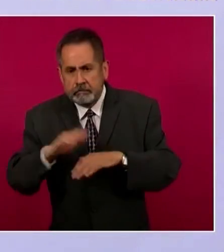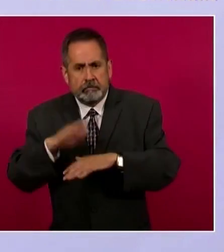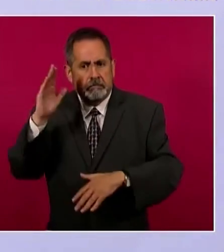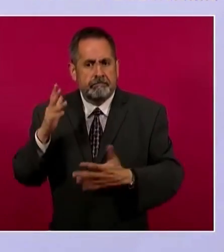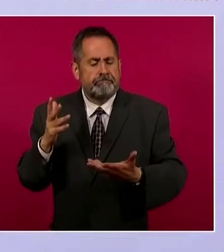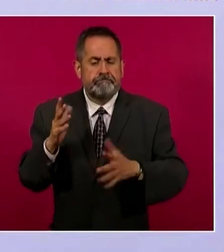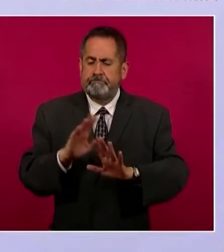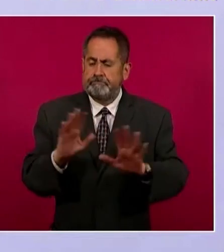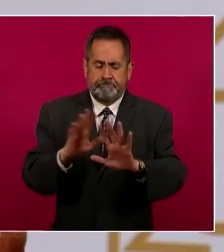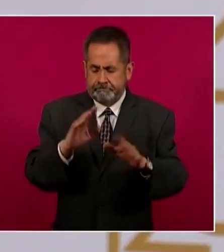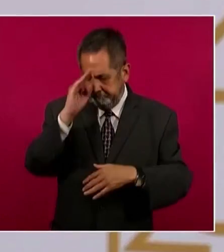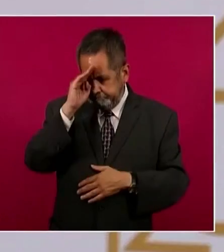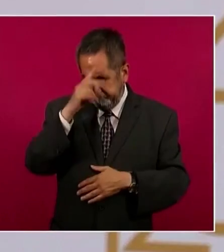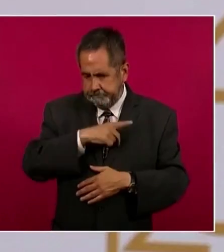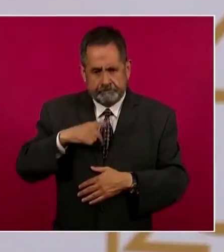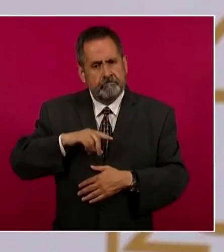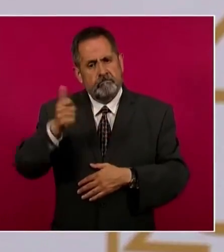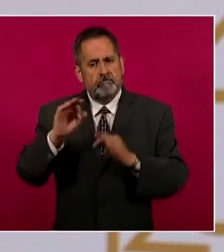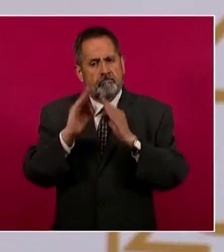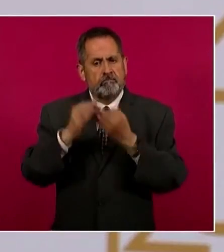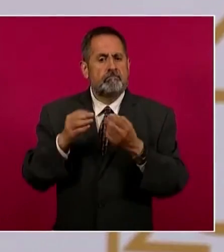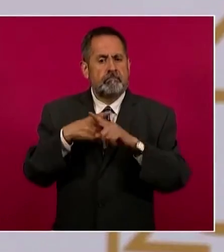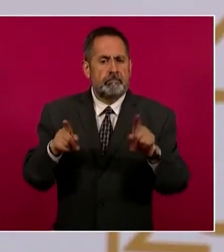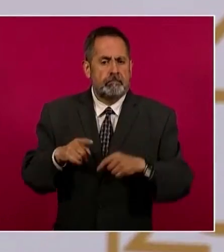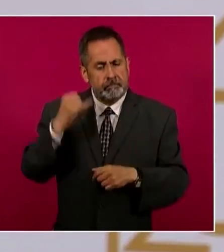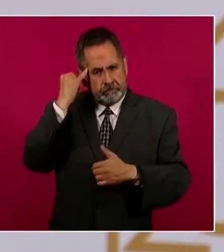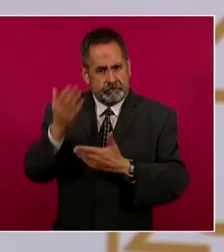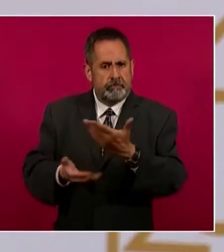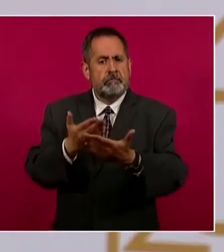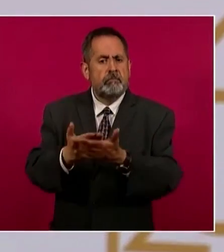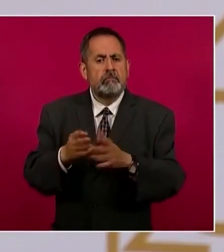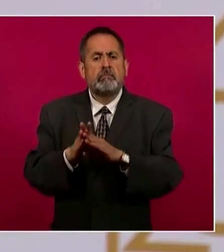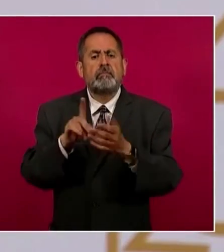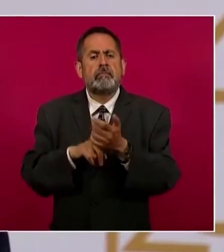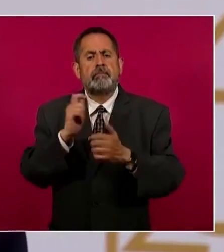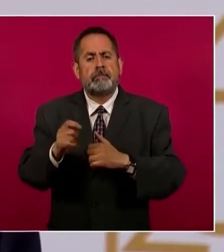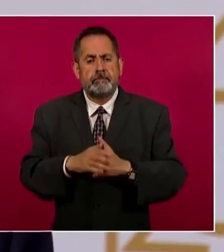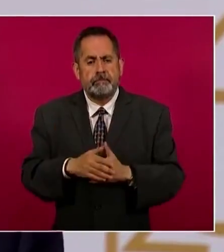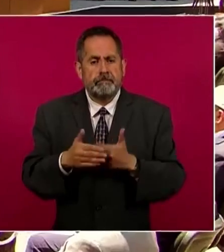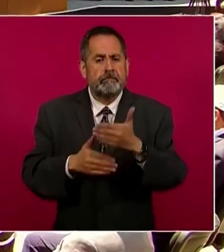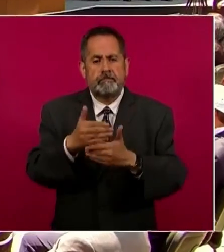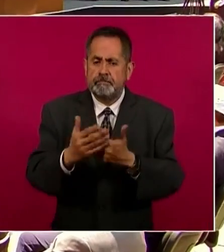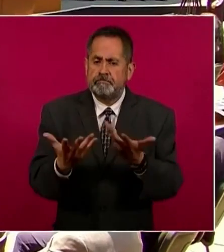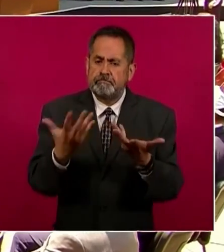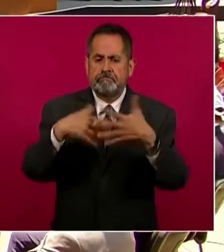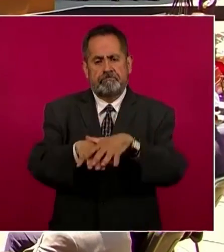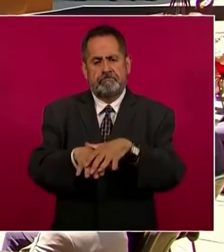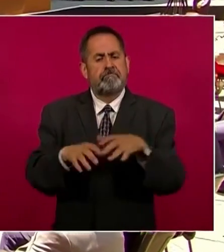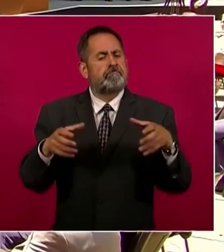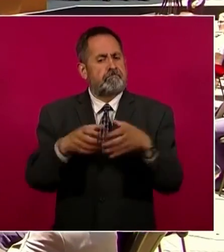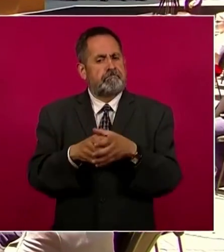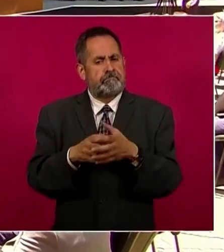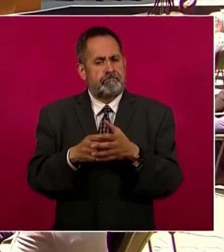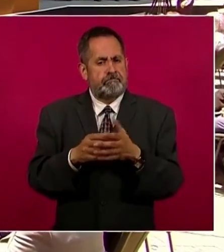reflexionar que requerimos un modelo diferente. Y lo que proponemos es un modelo de desarrollo inclusivo. Esto